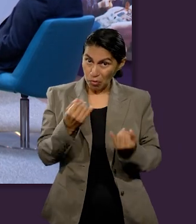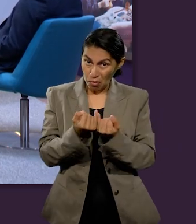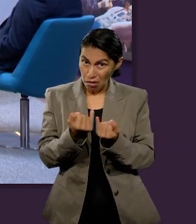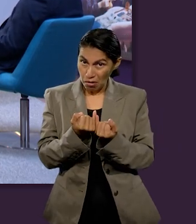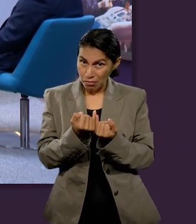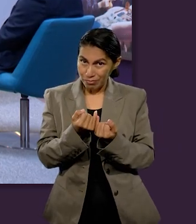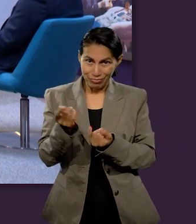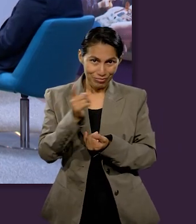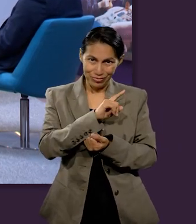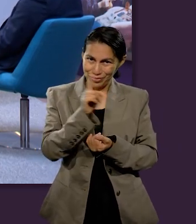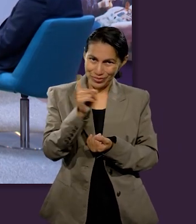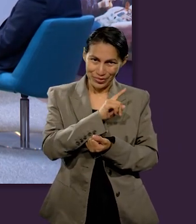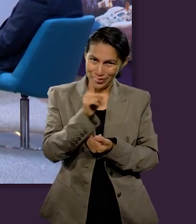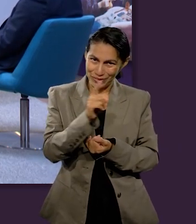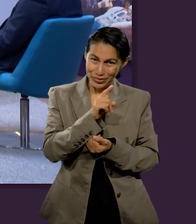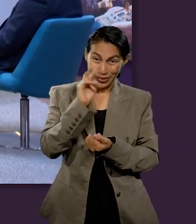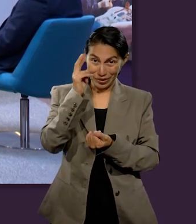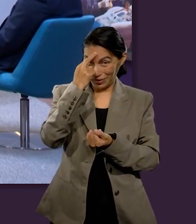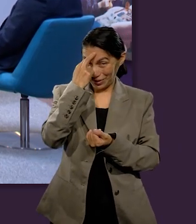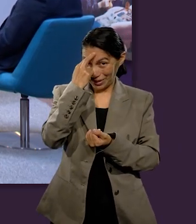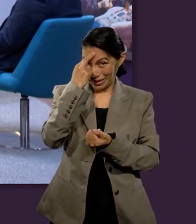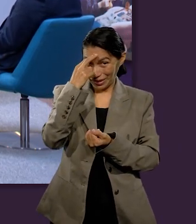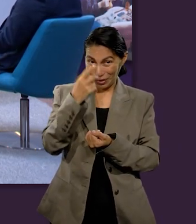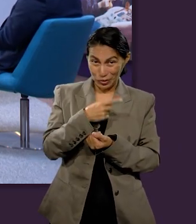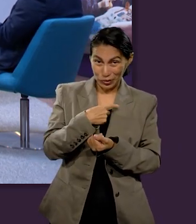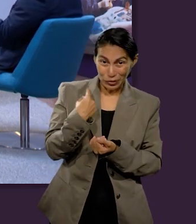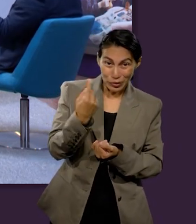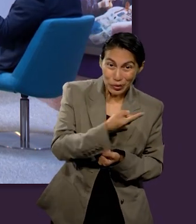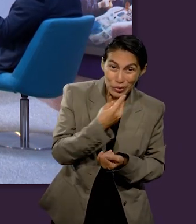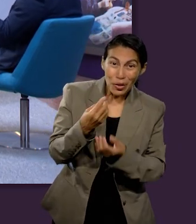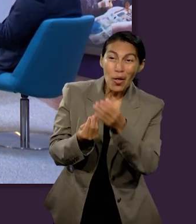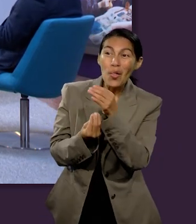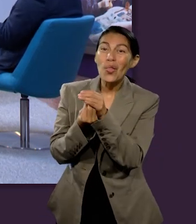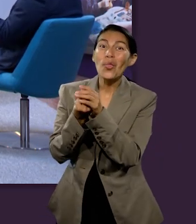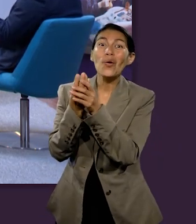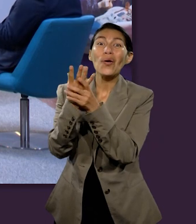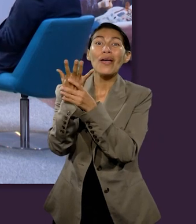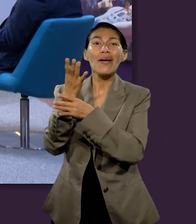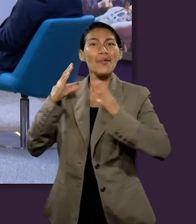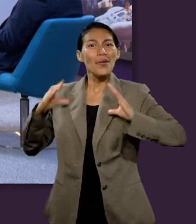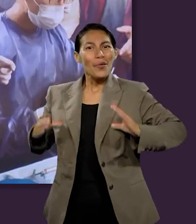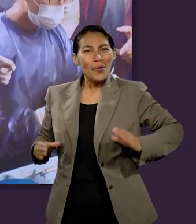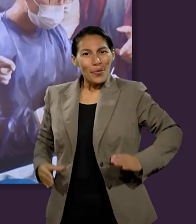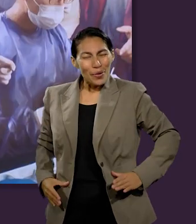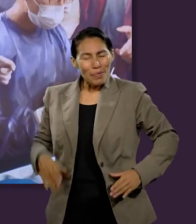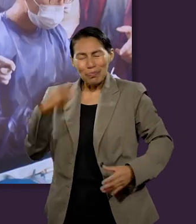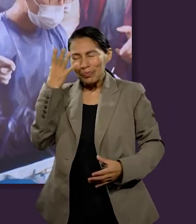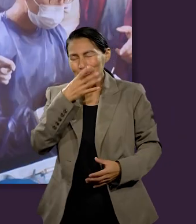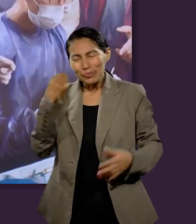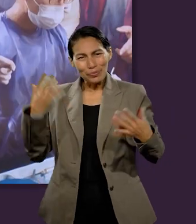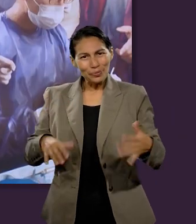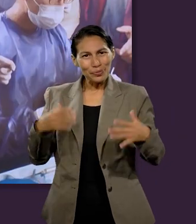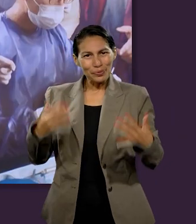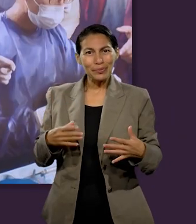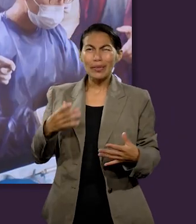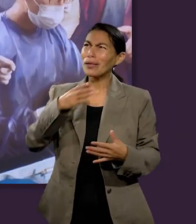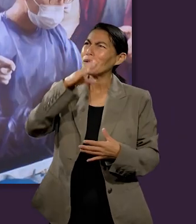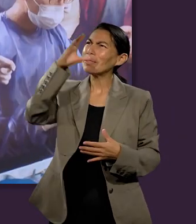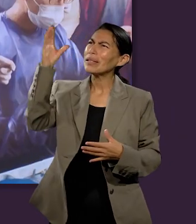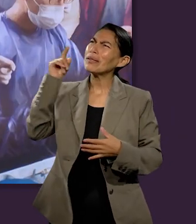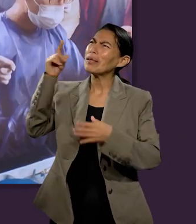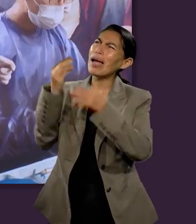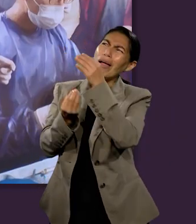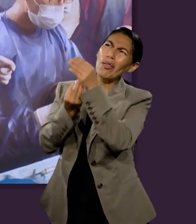limitados a esos cuerpos. Vamos a tener unos nuevos cuerpos. Vamos a tener